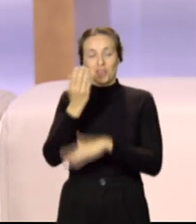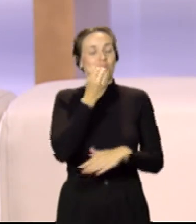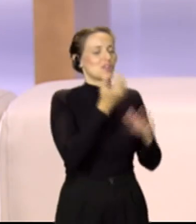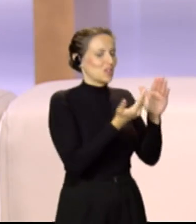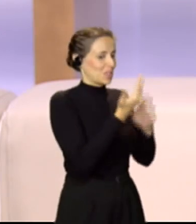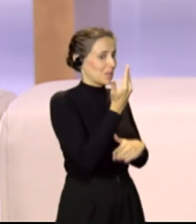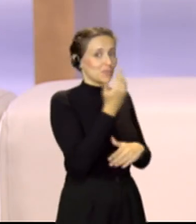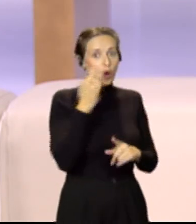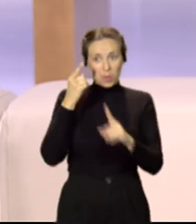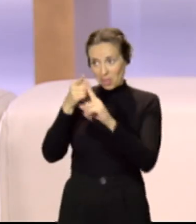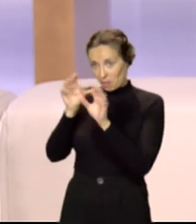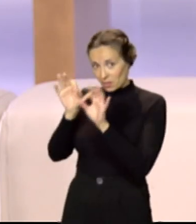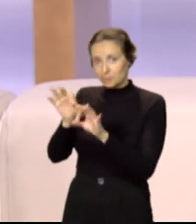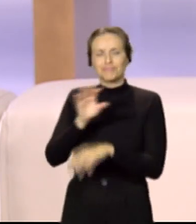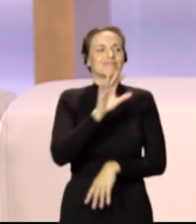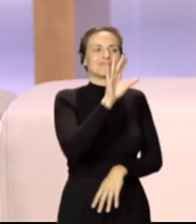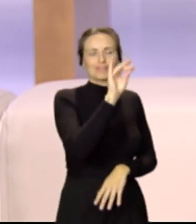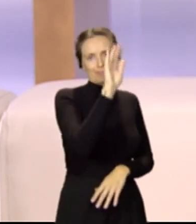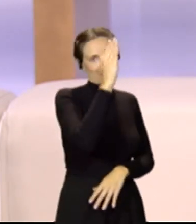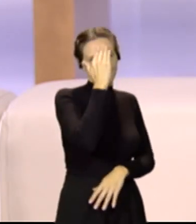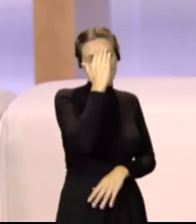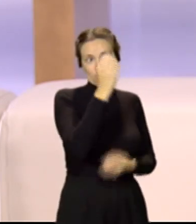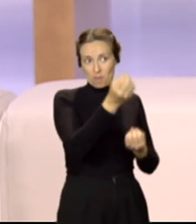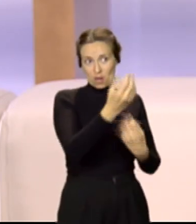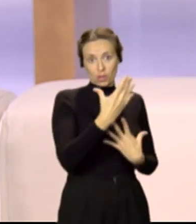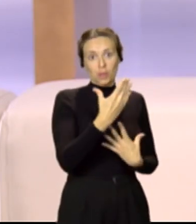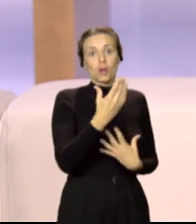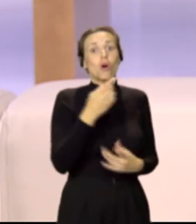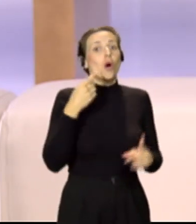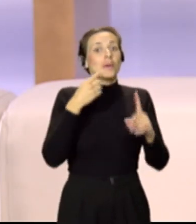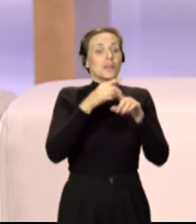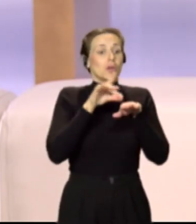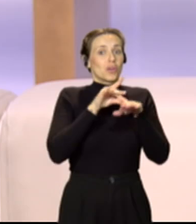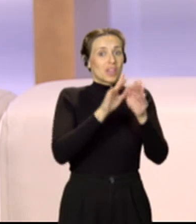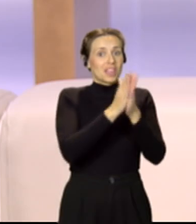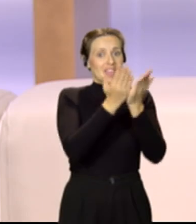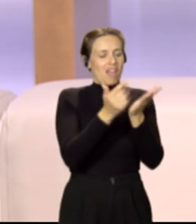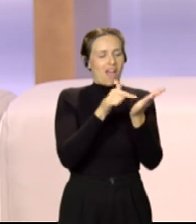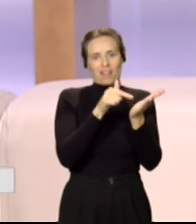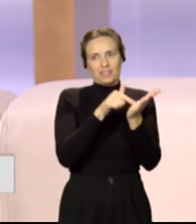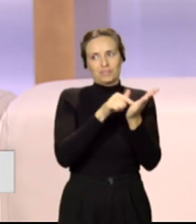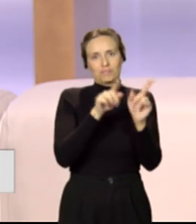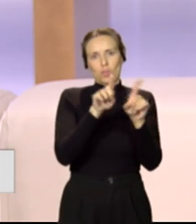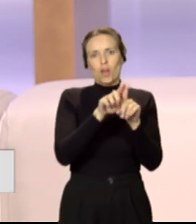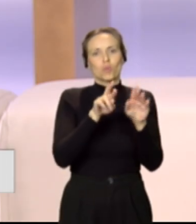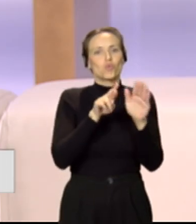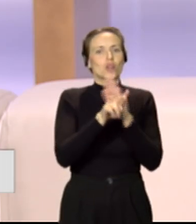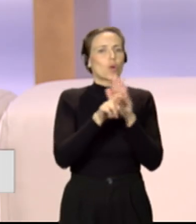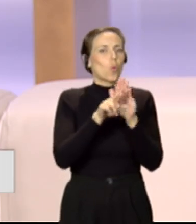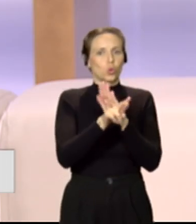Es un poco ese el objetivo, ¿no? Sí, principalmente como comentas, el objetivo de la guía es tener un recurso